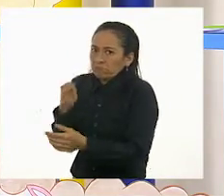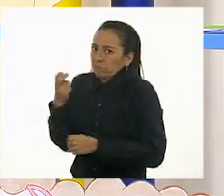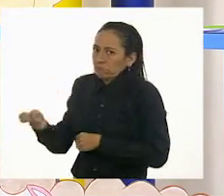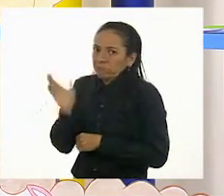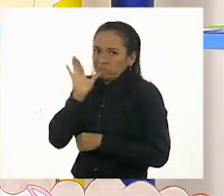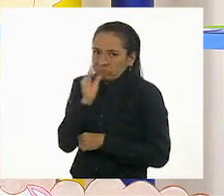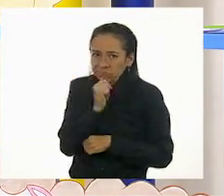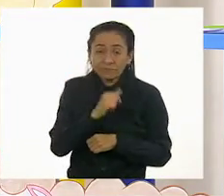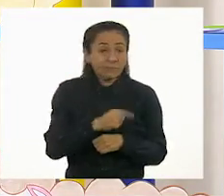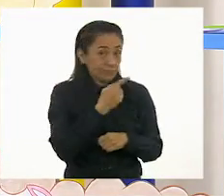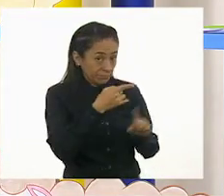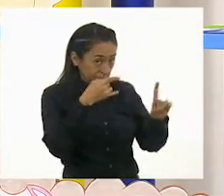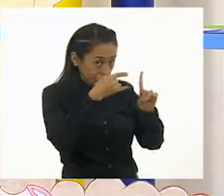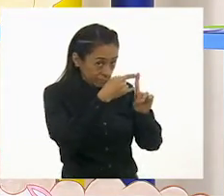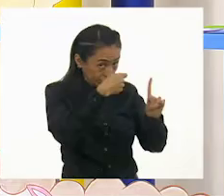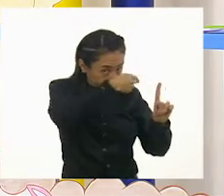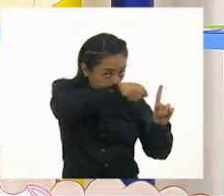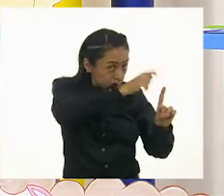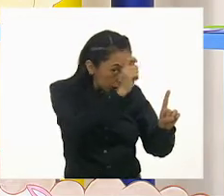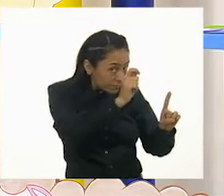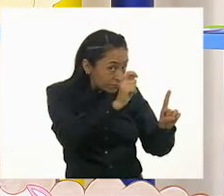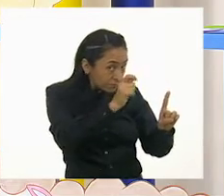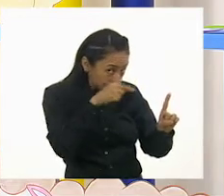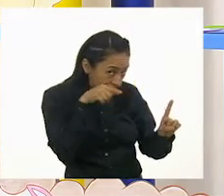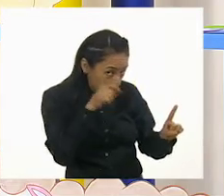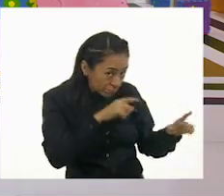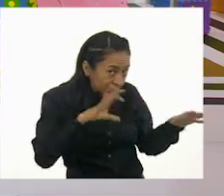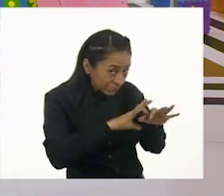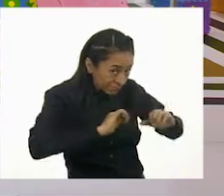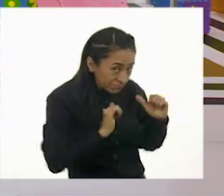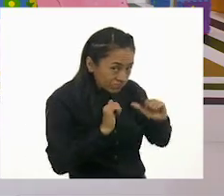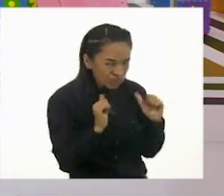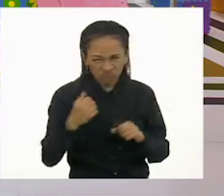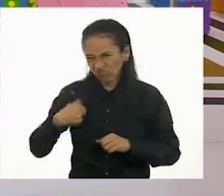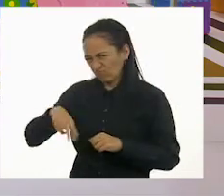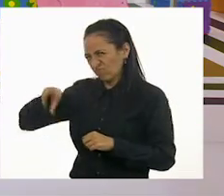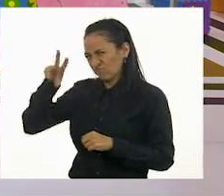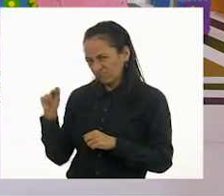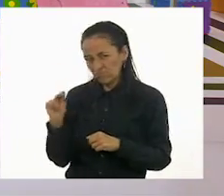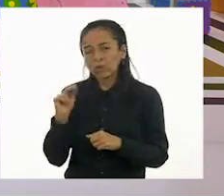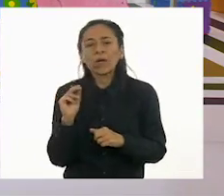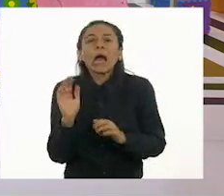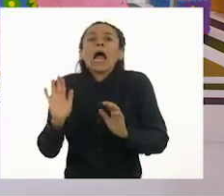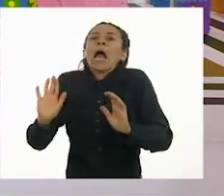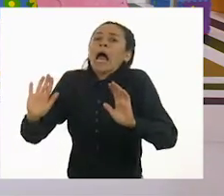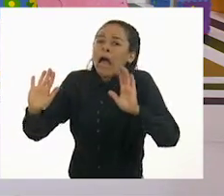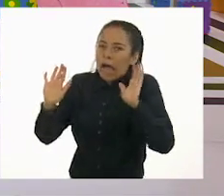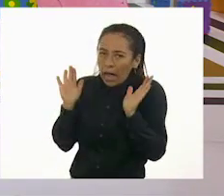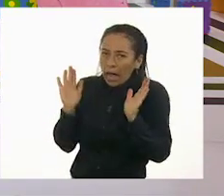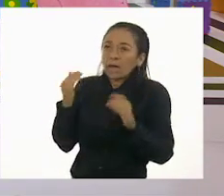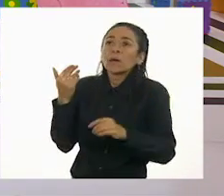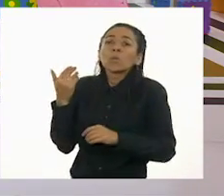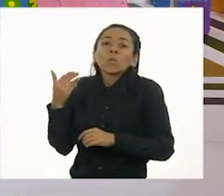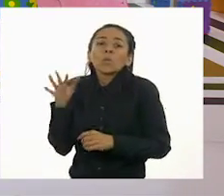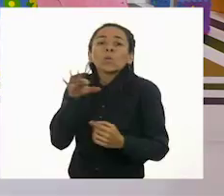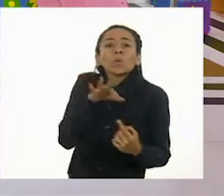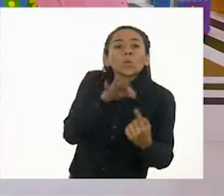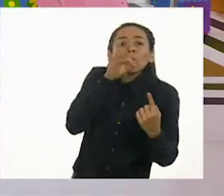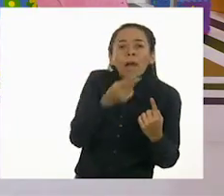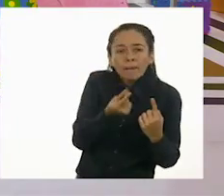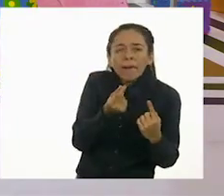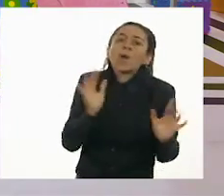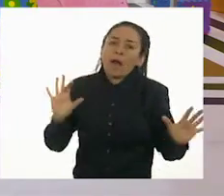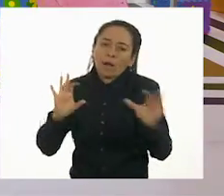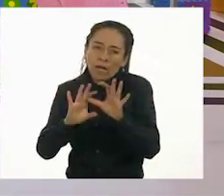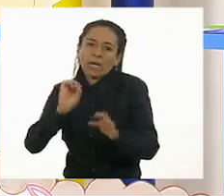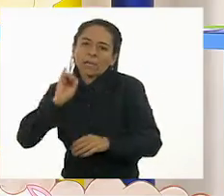adiestramiento a la gallina? ¿Ustedes qué dicen? No. Si hubiéramos elegido el perro, entonces sí la marcábamos. Pero a las gallinas, pues no.